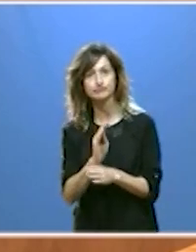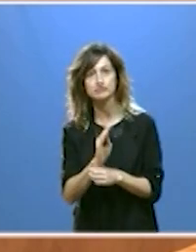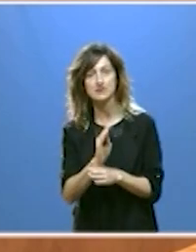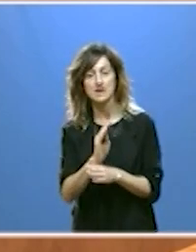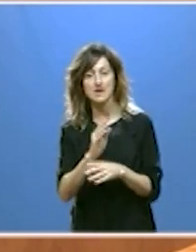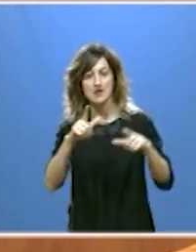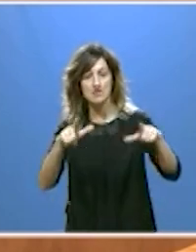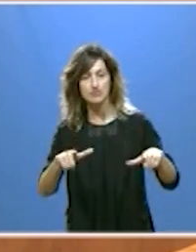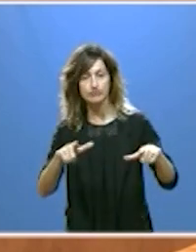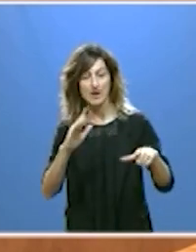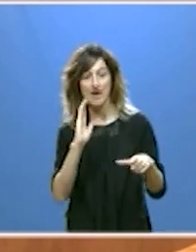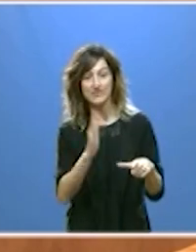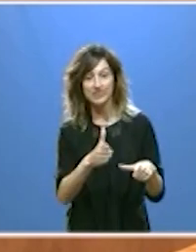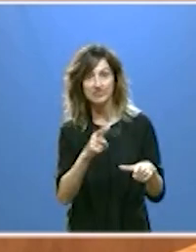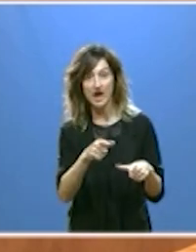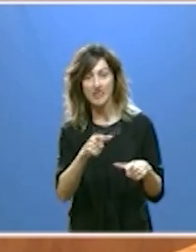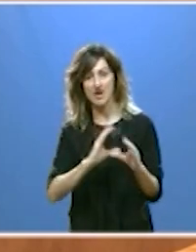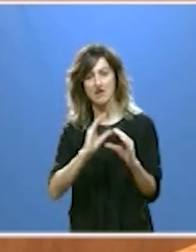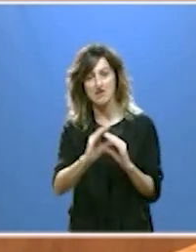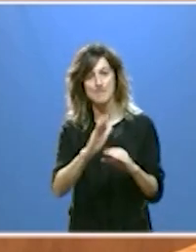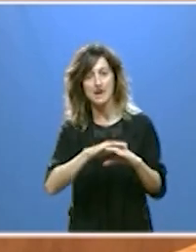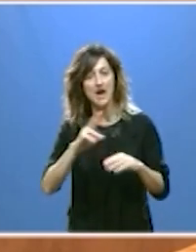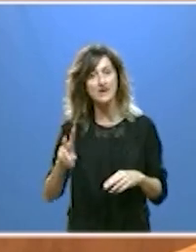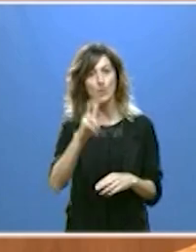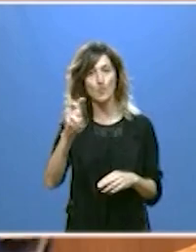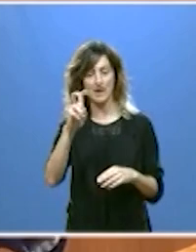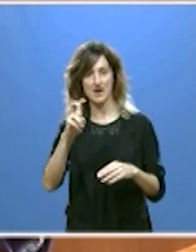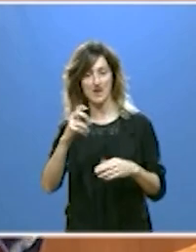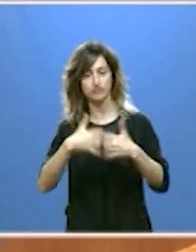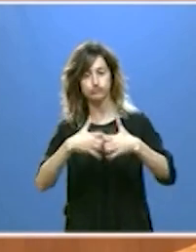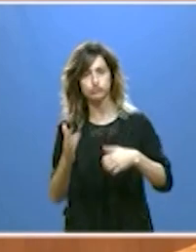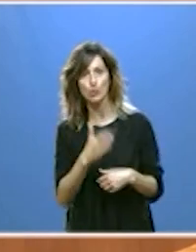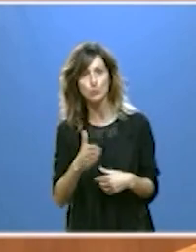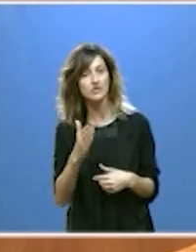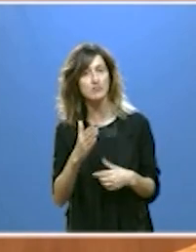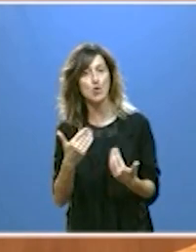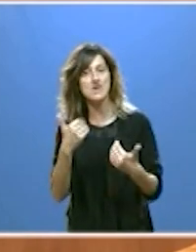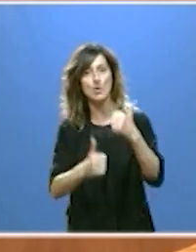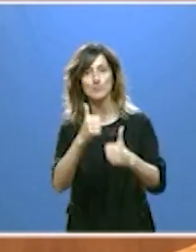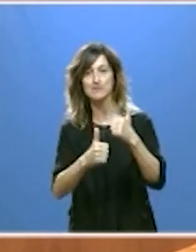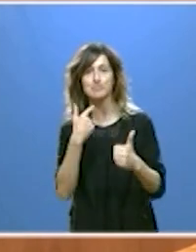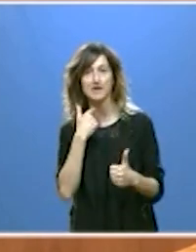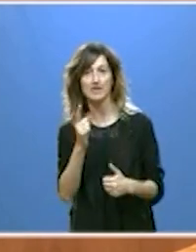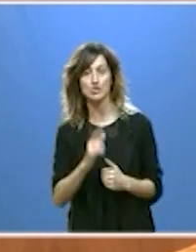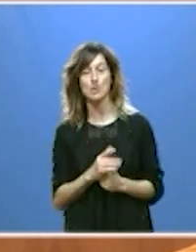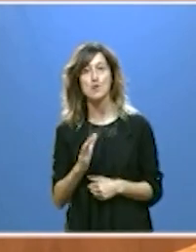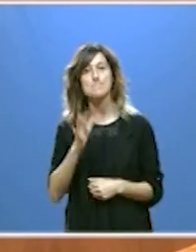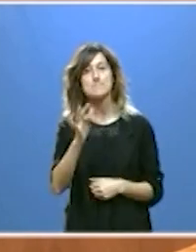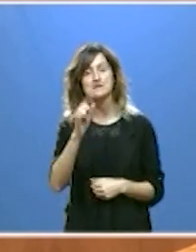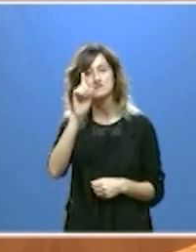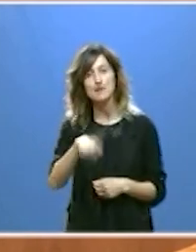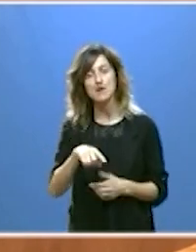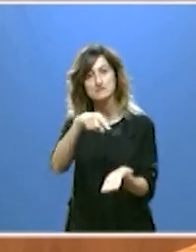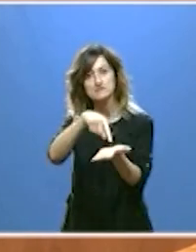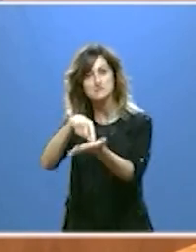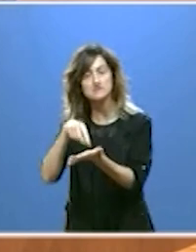las explotaciones afectadas para que recuperen su potencial productivo y no pierdan competitividad. Y además vamos a